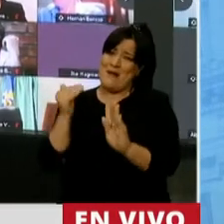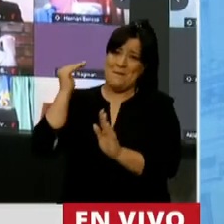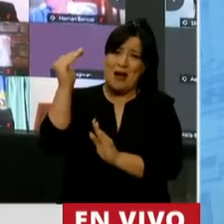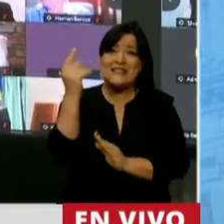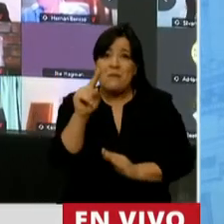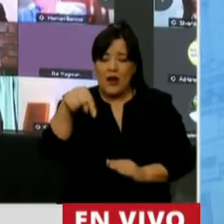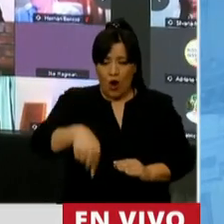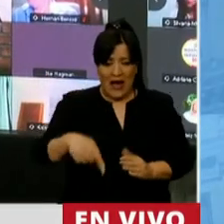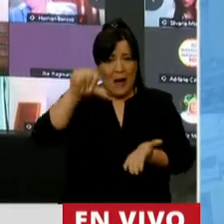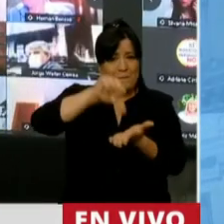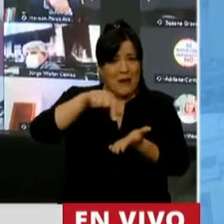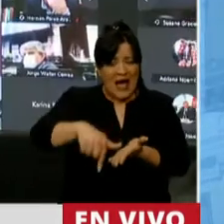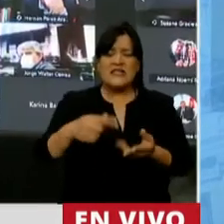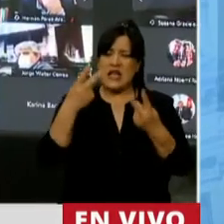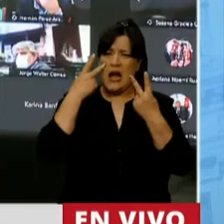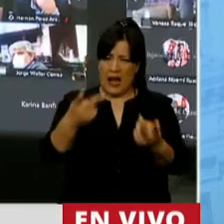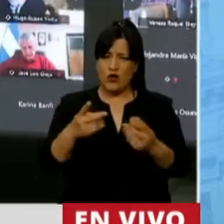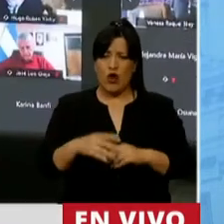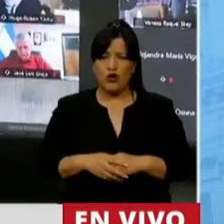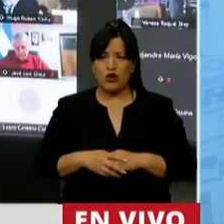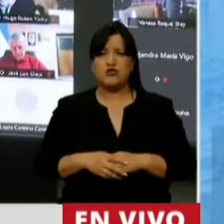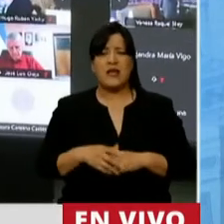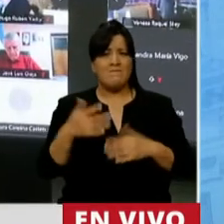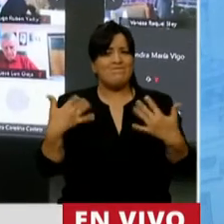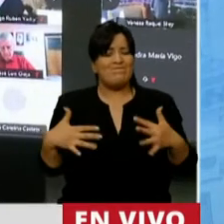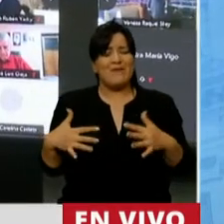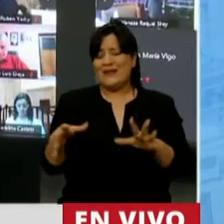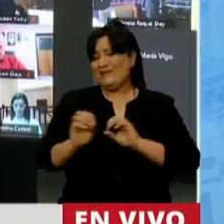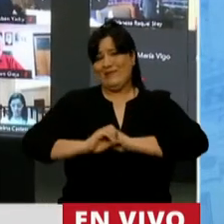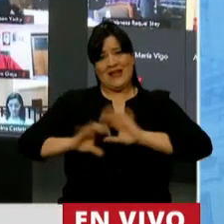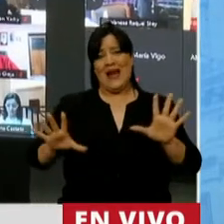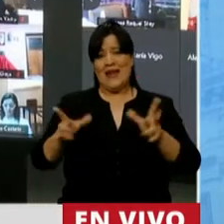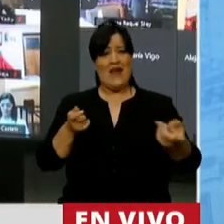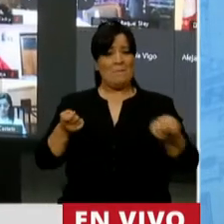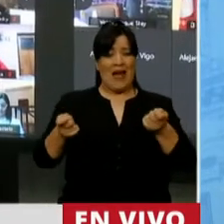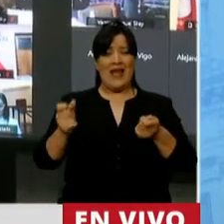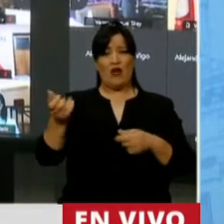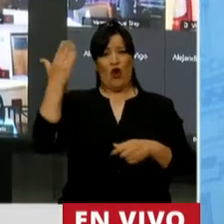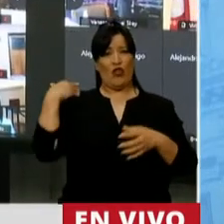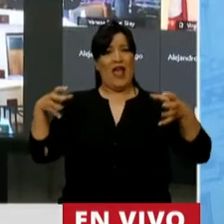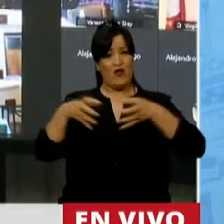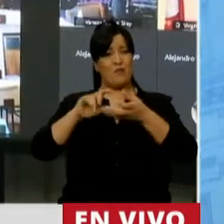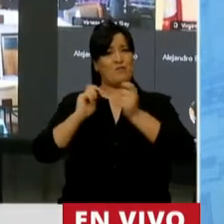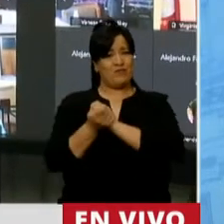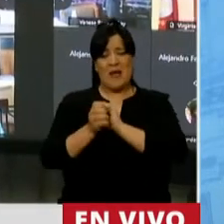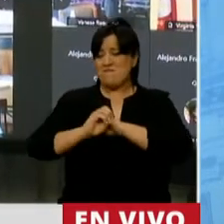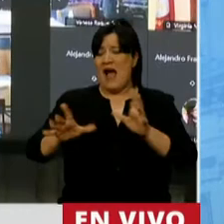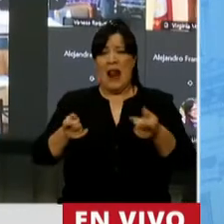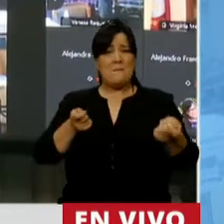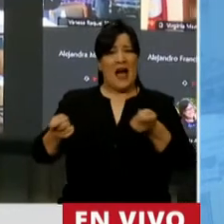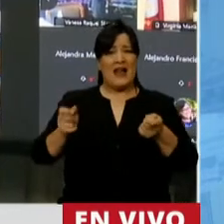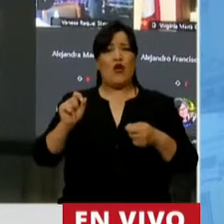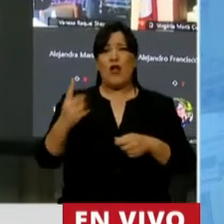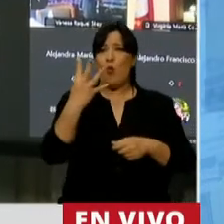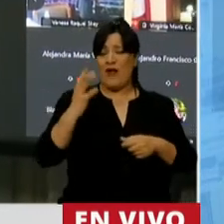reconoce producto de la pésima gestión del gobierno de Cambiemos, de la pésima gestión de